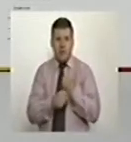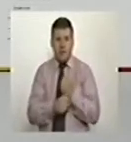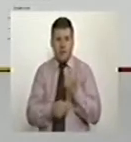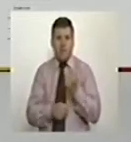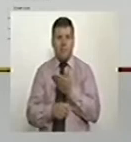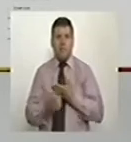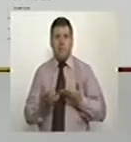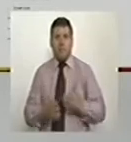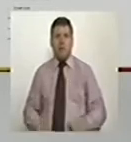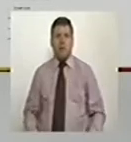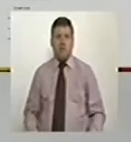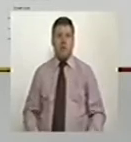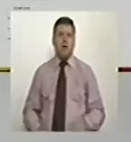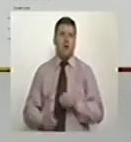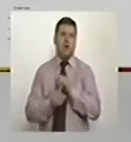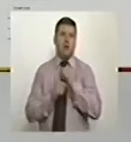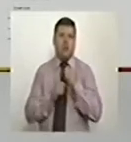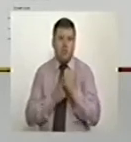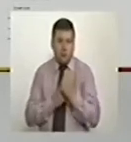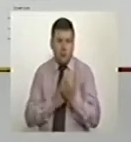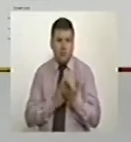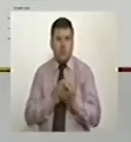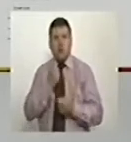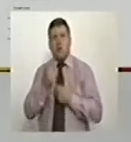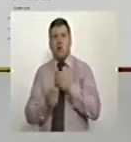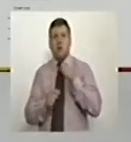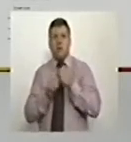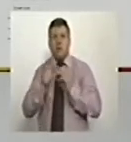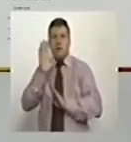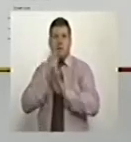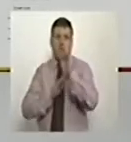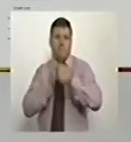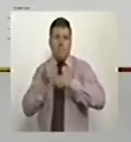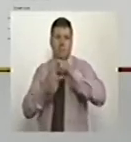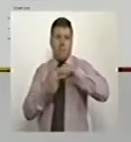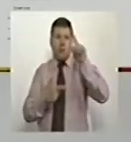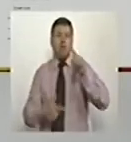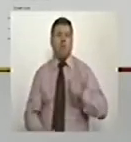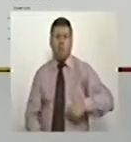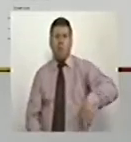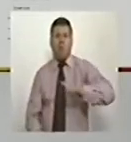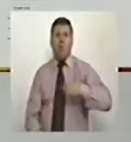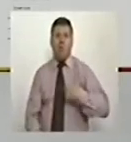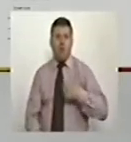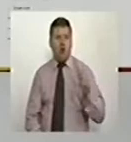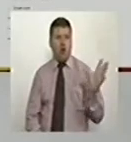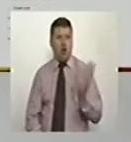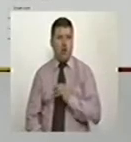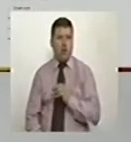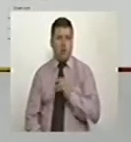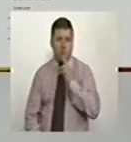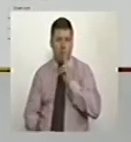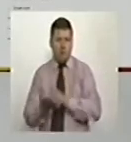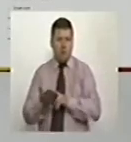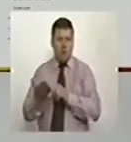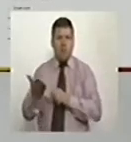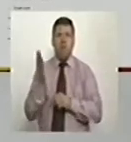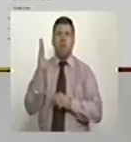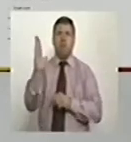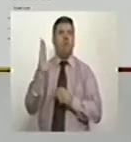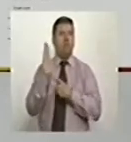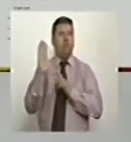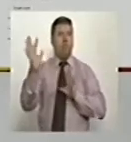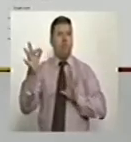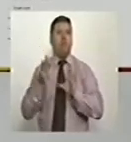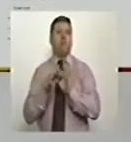Trabajo. Asuntos sociales. Comercio. Desarrollo económico. Tenemos allí toda una carta de navegación que